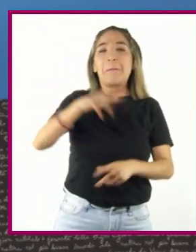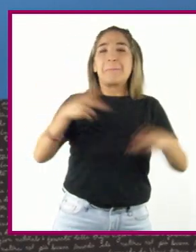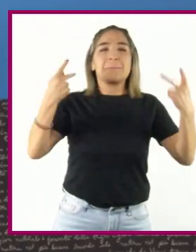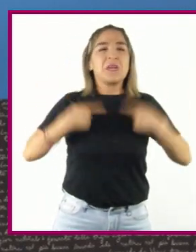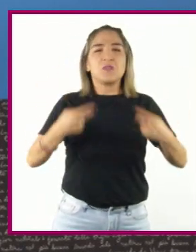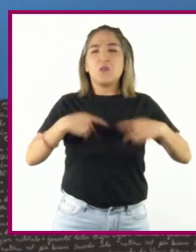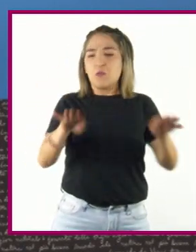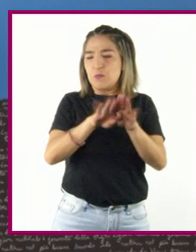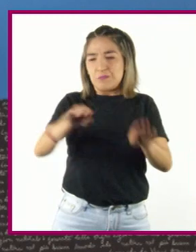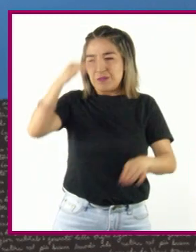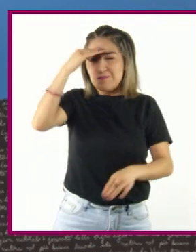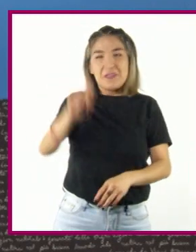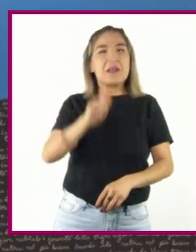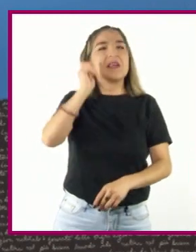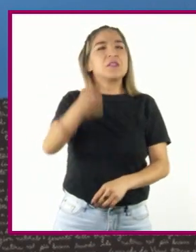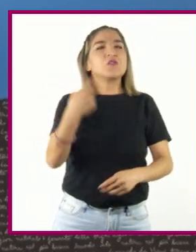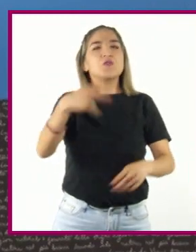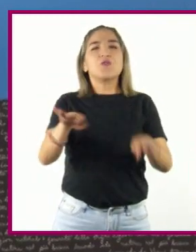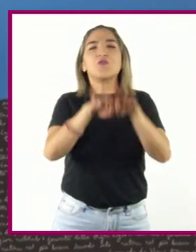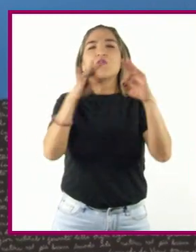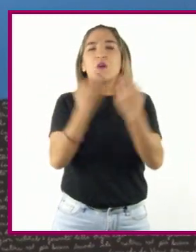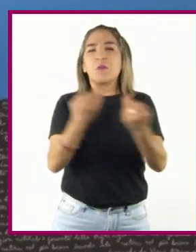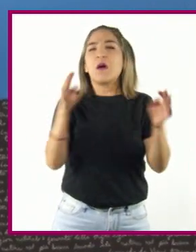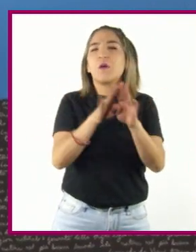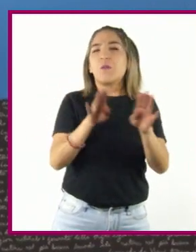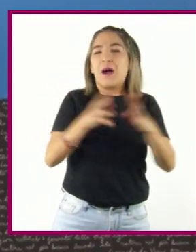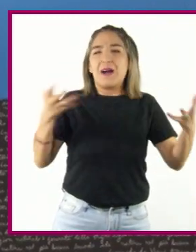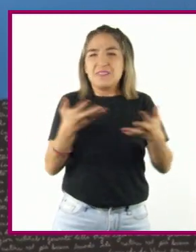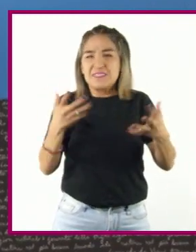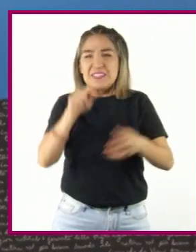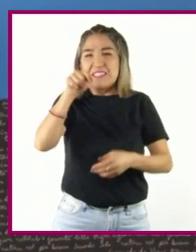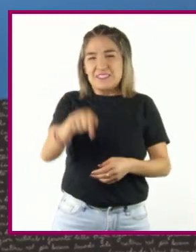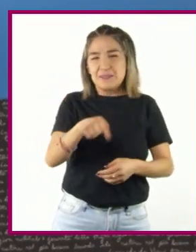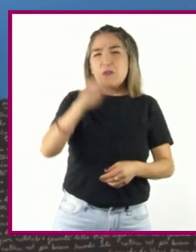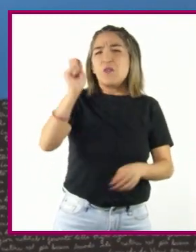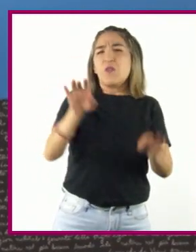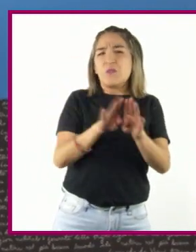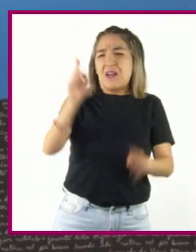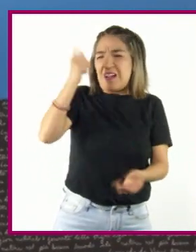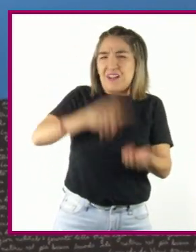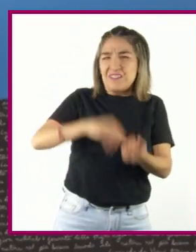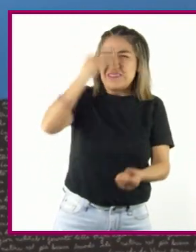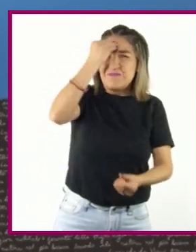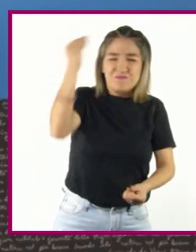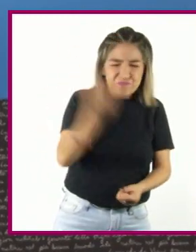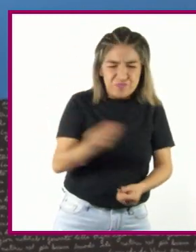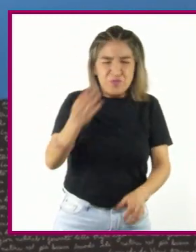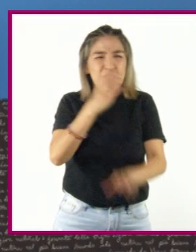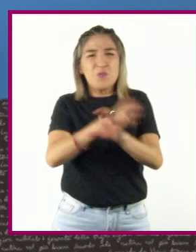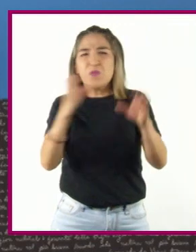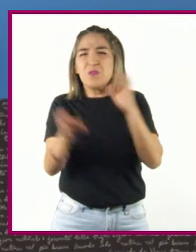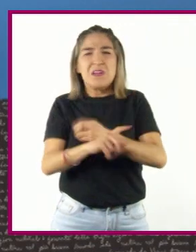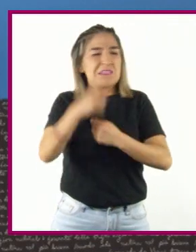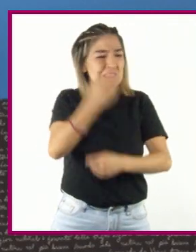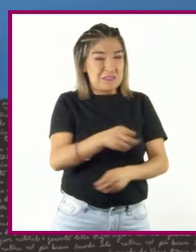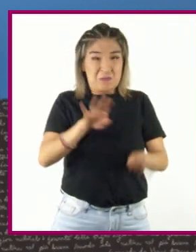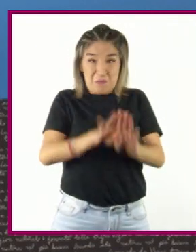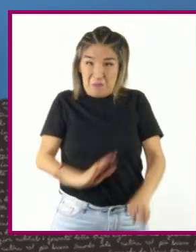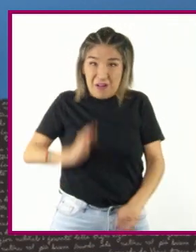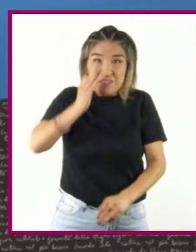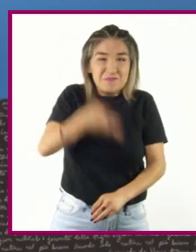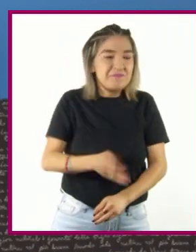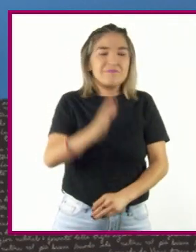que recurre a una táctica, no a un programa. El terror, como táctica, es indiscriminado y moralmente inaceptable,